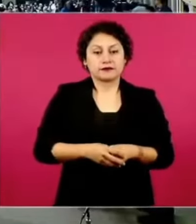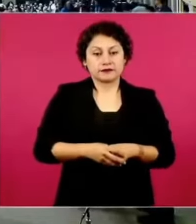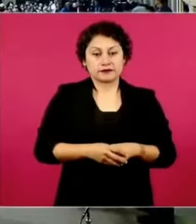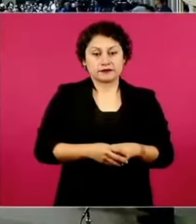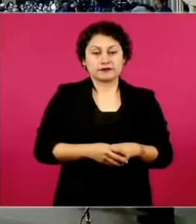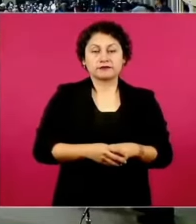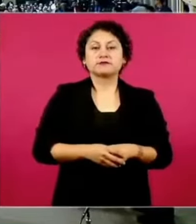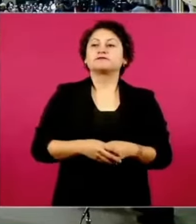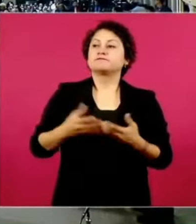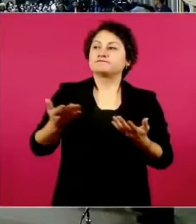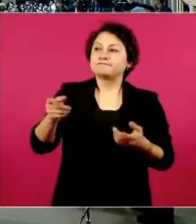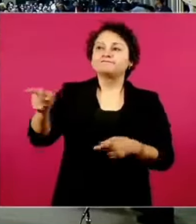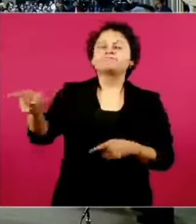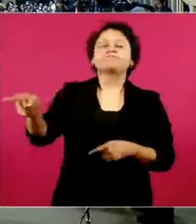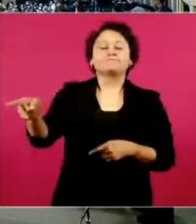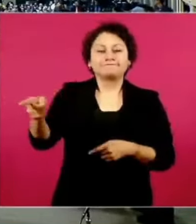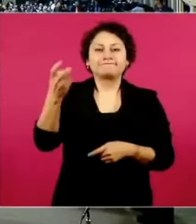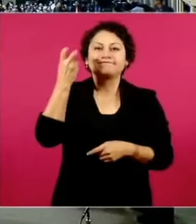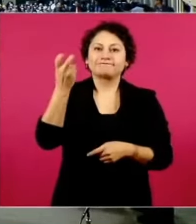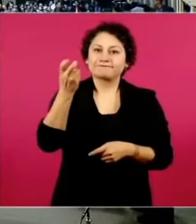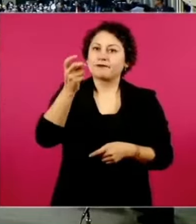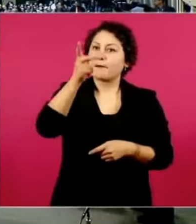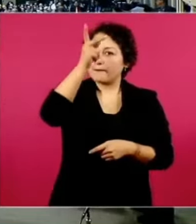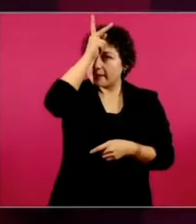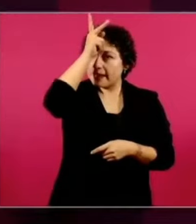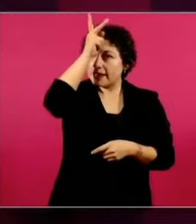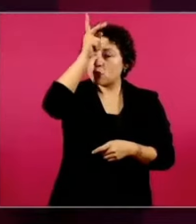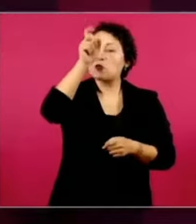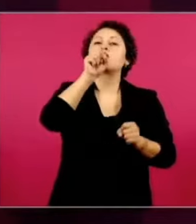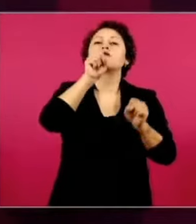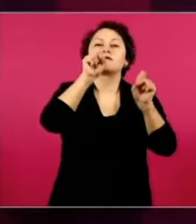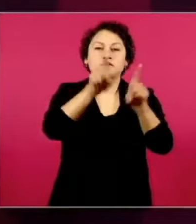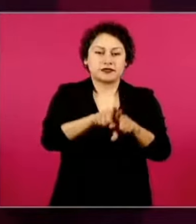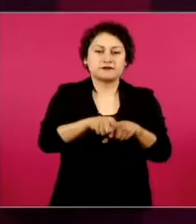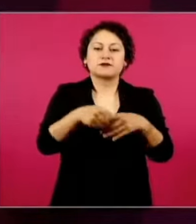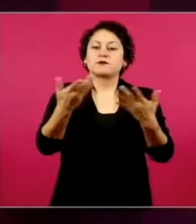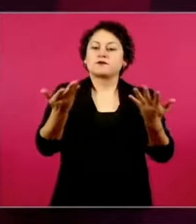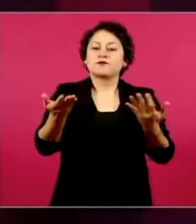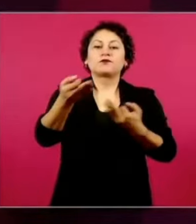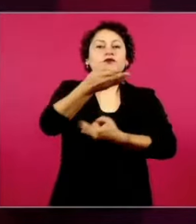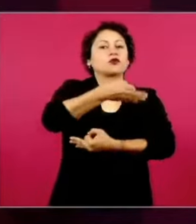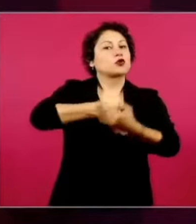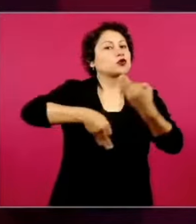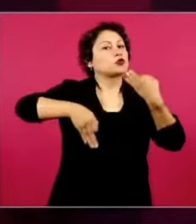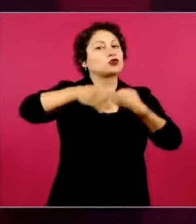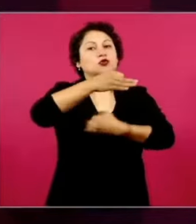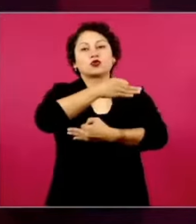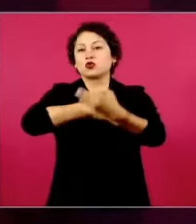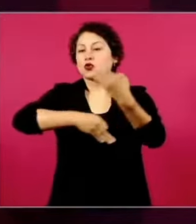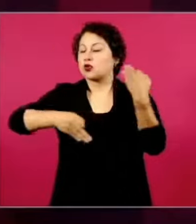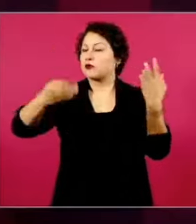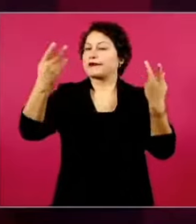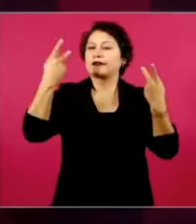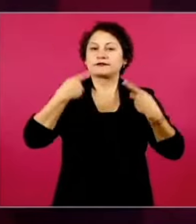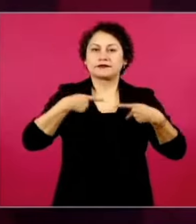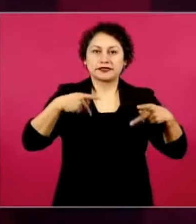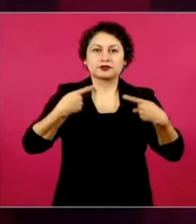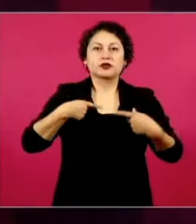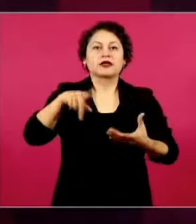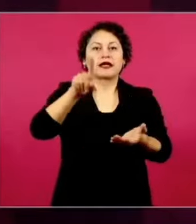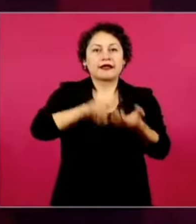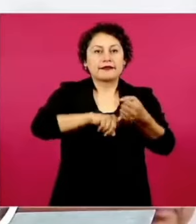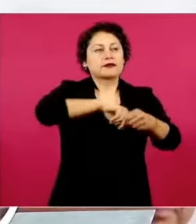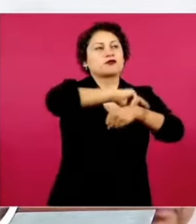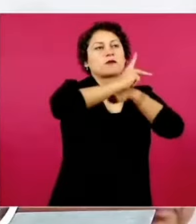Y Perú también, exactamente. Todos los pueblos que hoy estamos dando nuestras luchas, dando